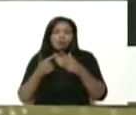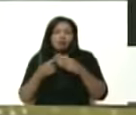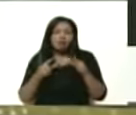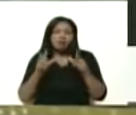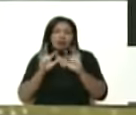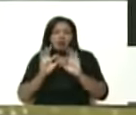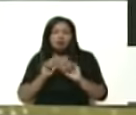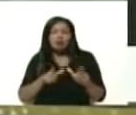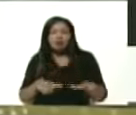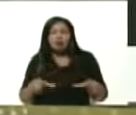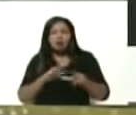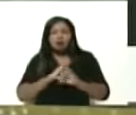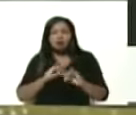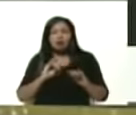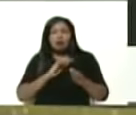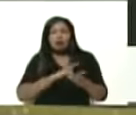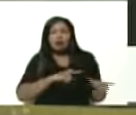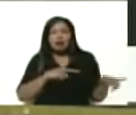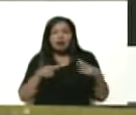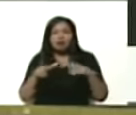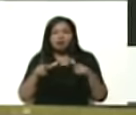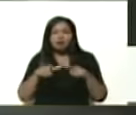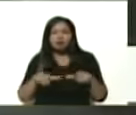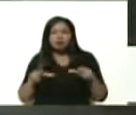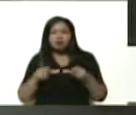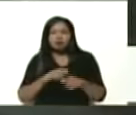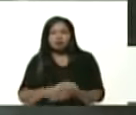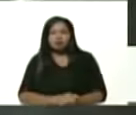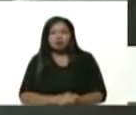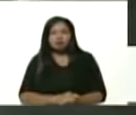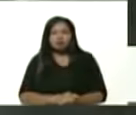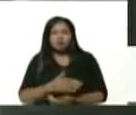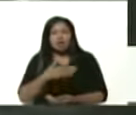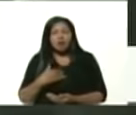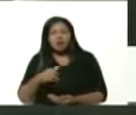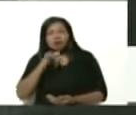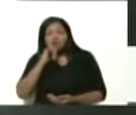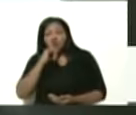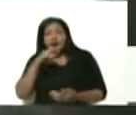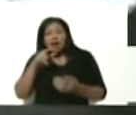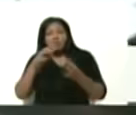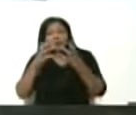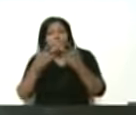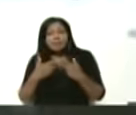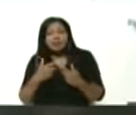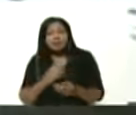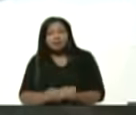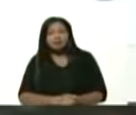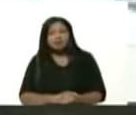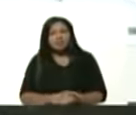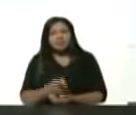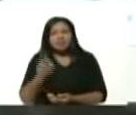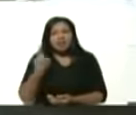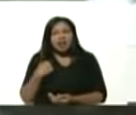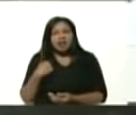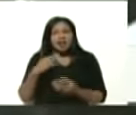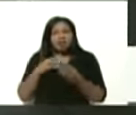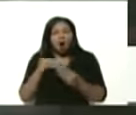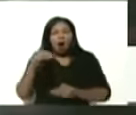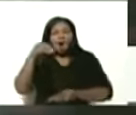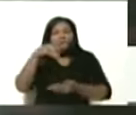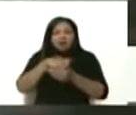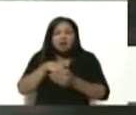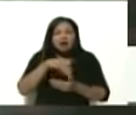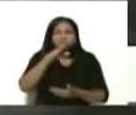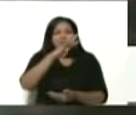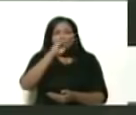los productos terminados. Sin embargo, presidente, queremos anunciarle también que esta empresa tiene la capacidad instalada de